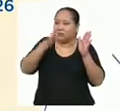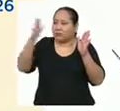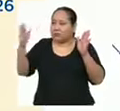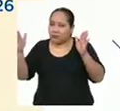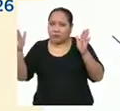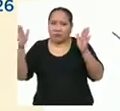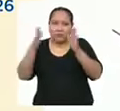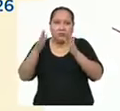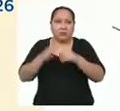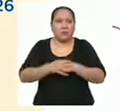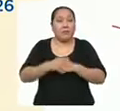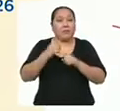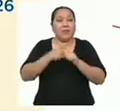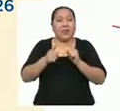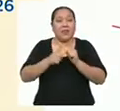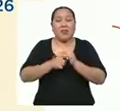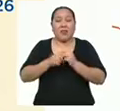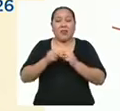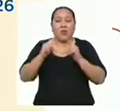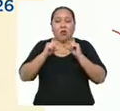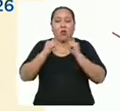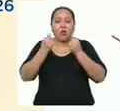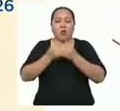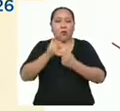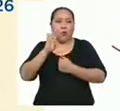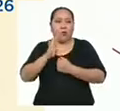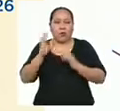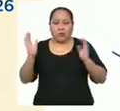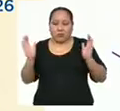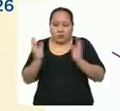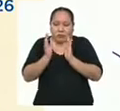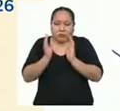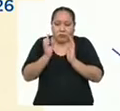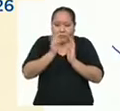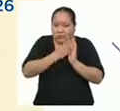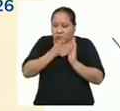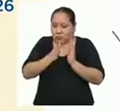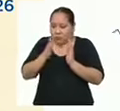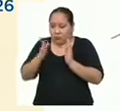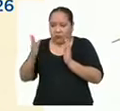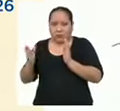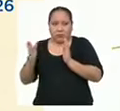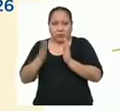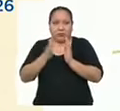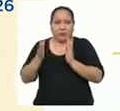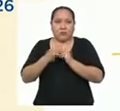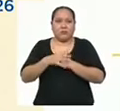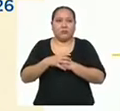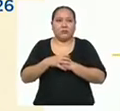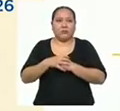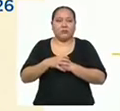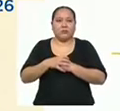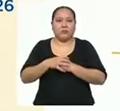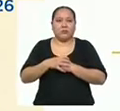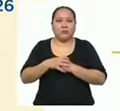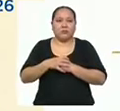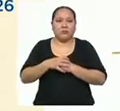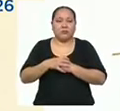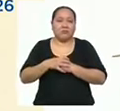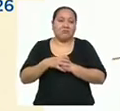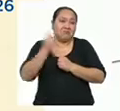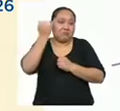azules, pero en la sección B los valores se encuentran juntos. Podemos ver los cuadrados rojos.